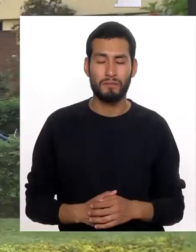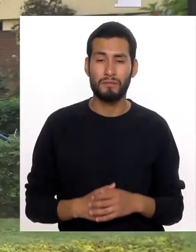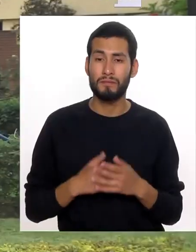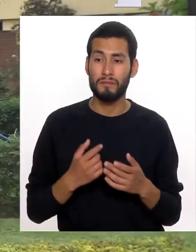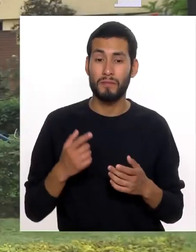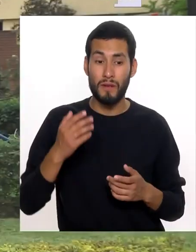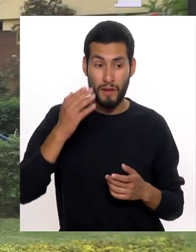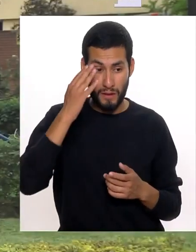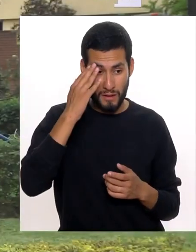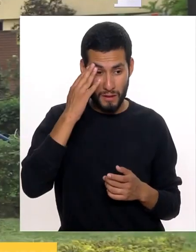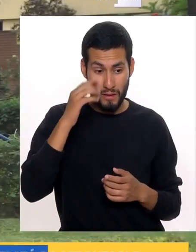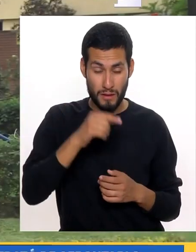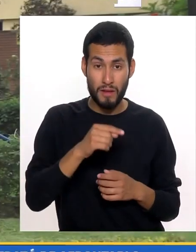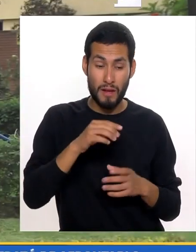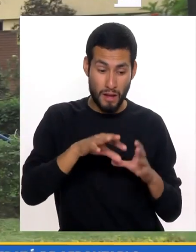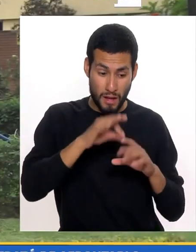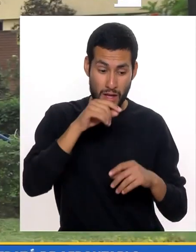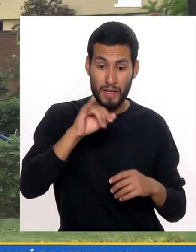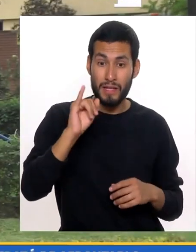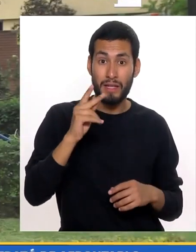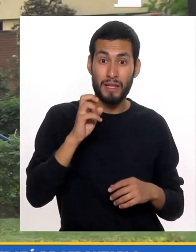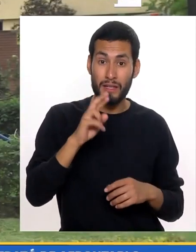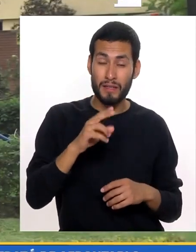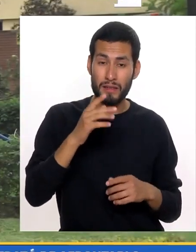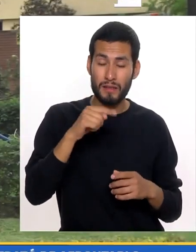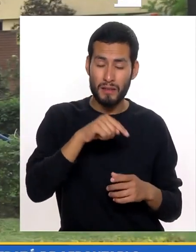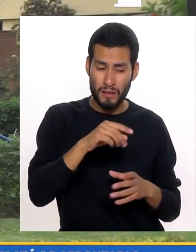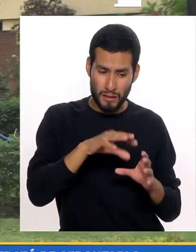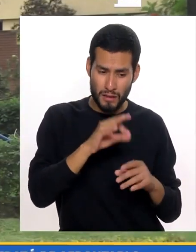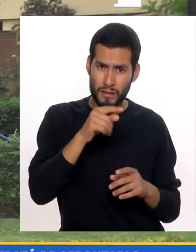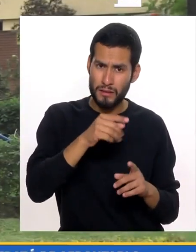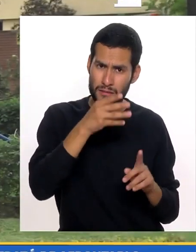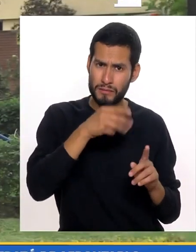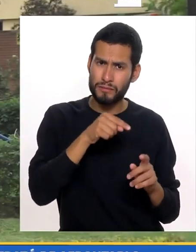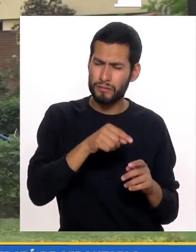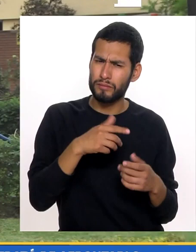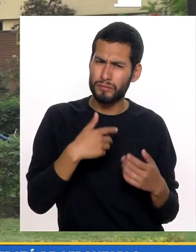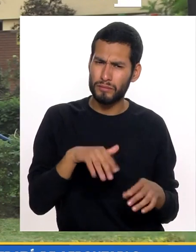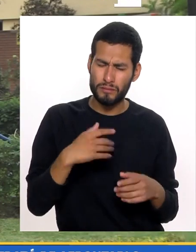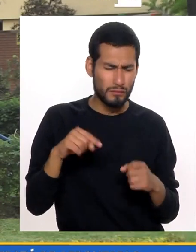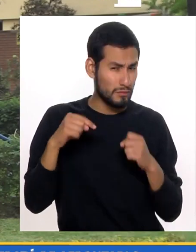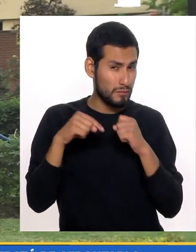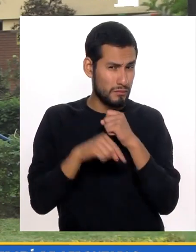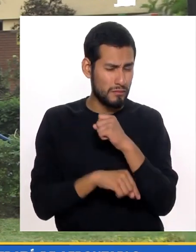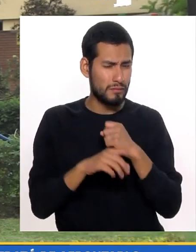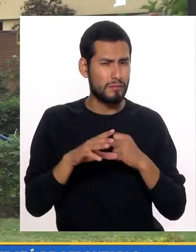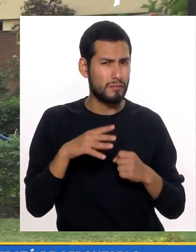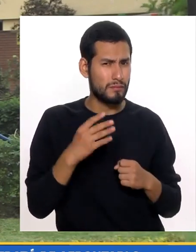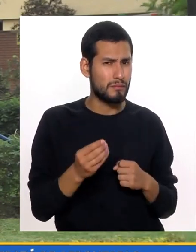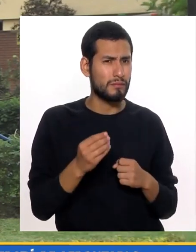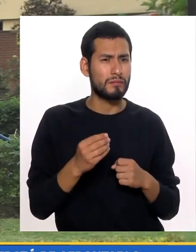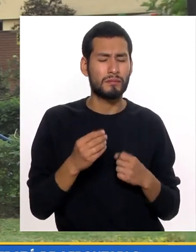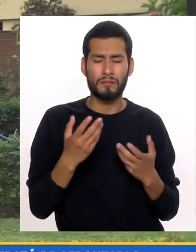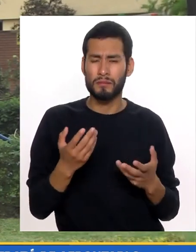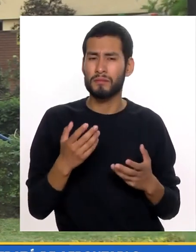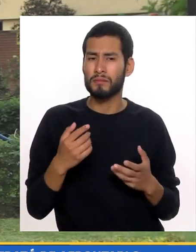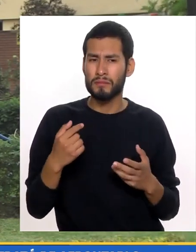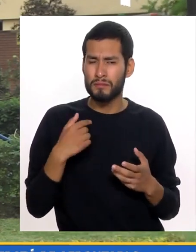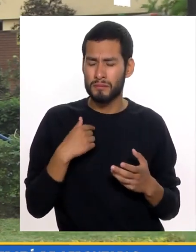Cuando supimos El diagnóstico De Iker Iker Era realmente Bastante grave Porque